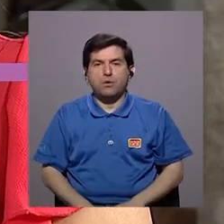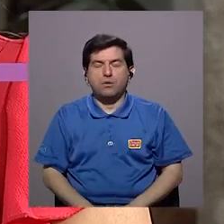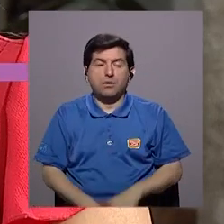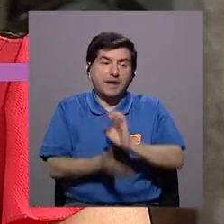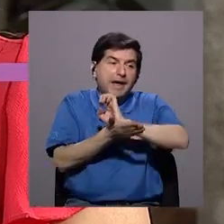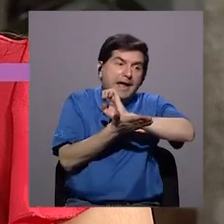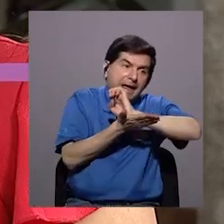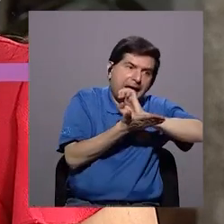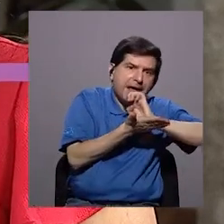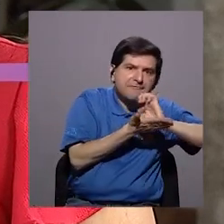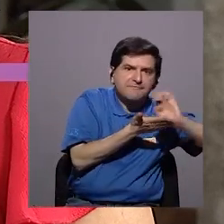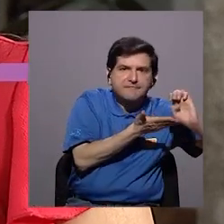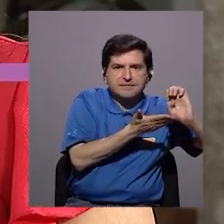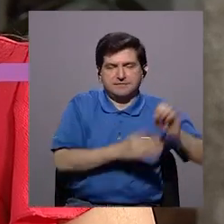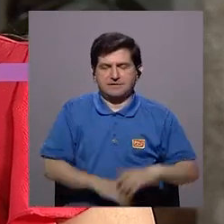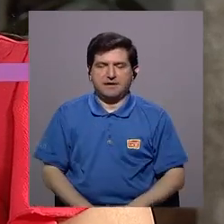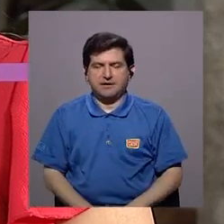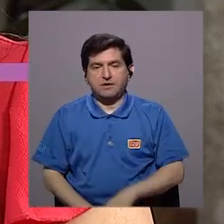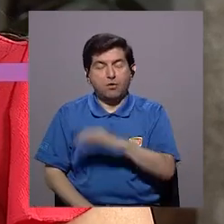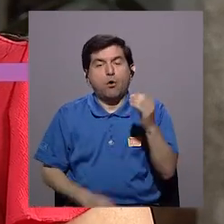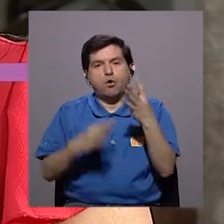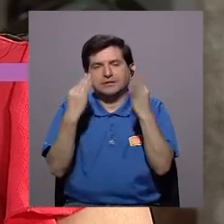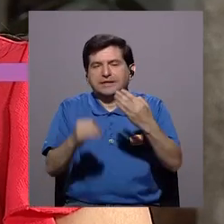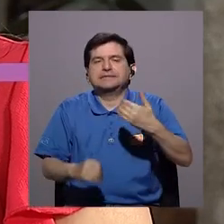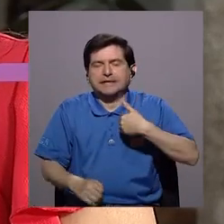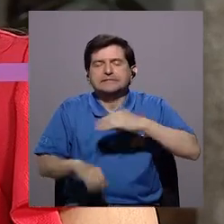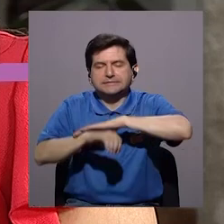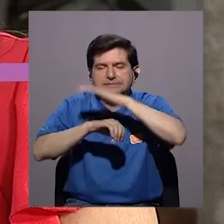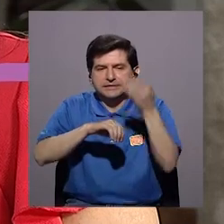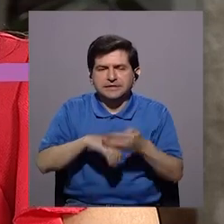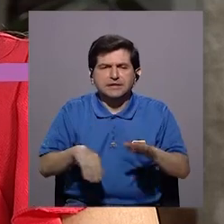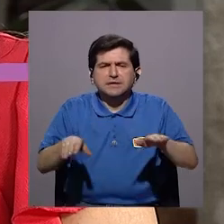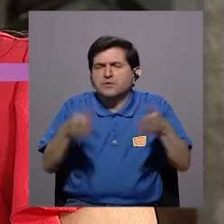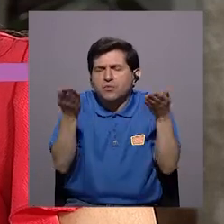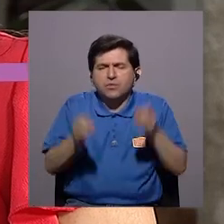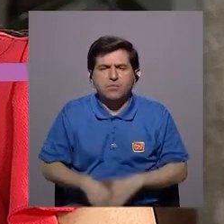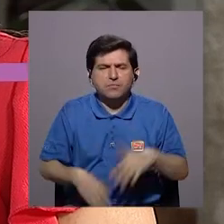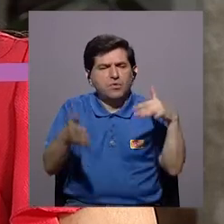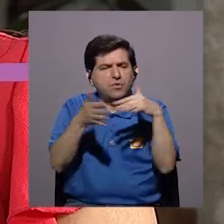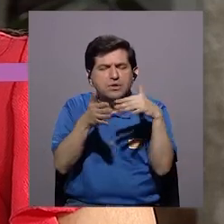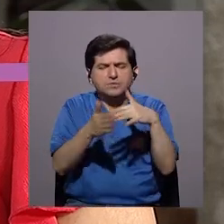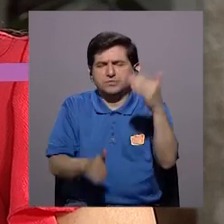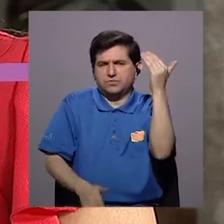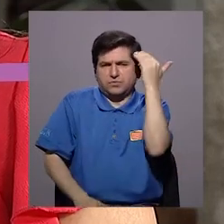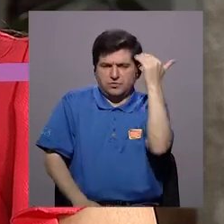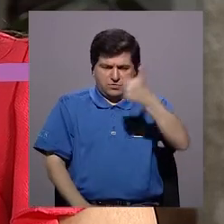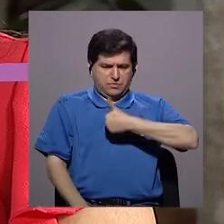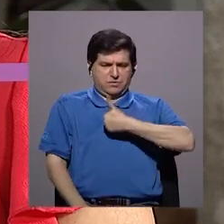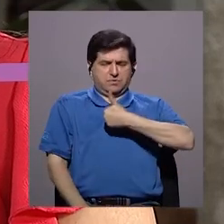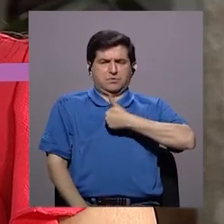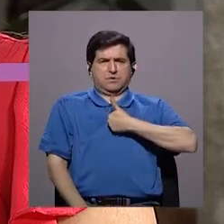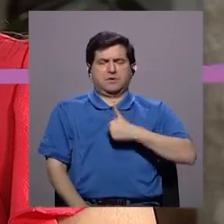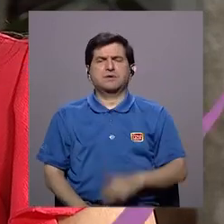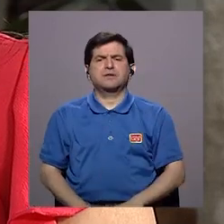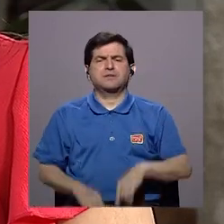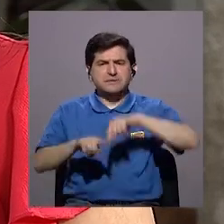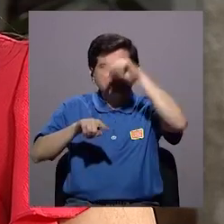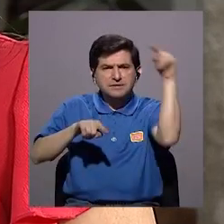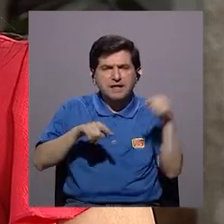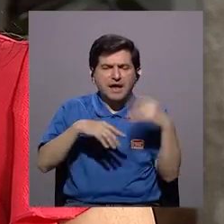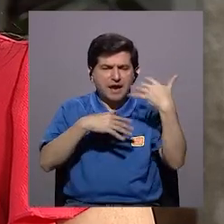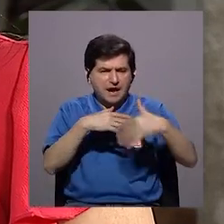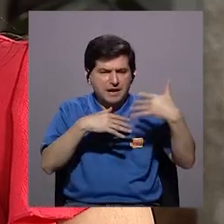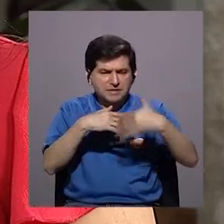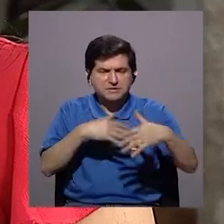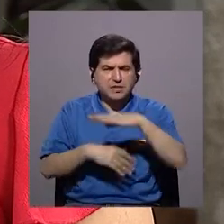ya sea evitarlos o buscarlos a través del estudio o el autoconocimiento de nuestros propios